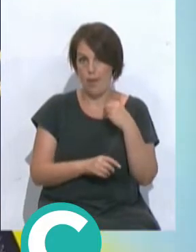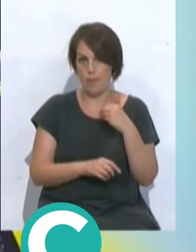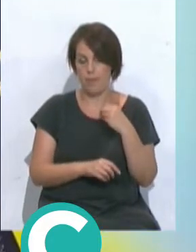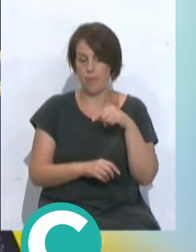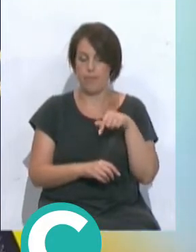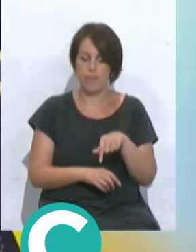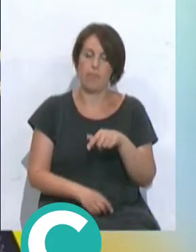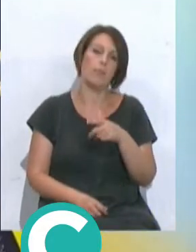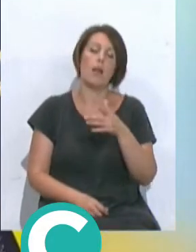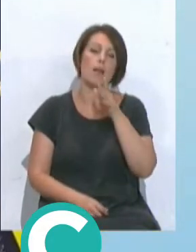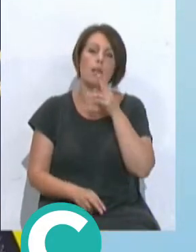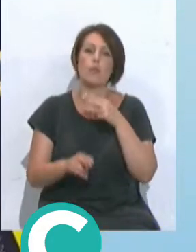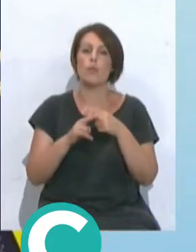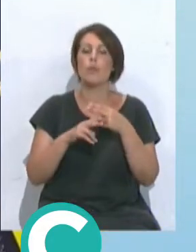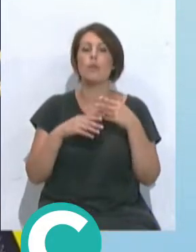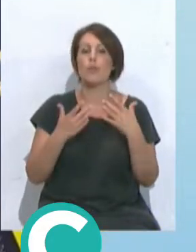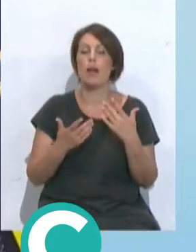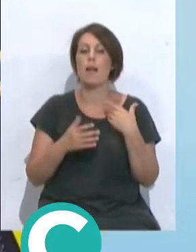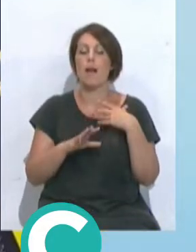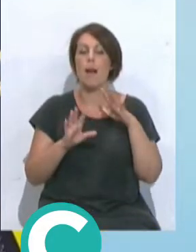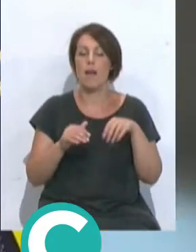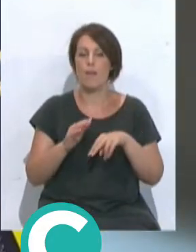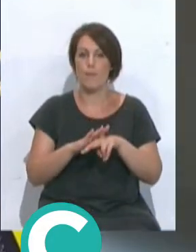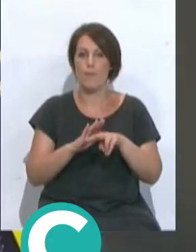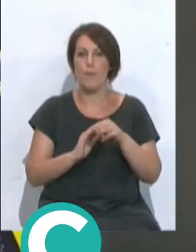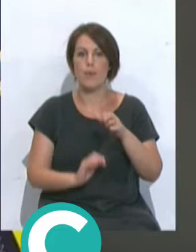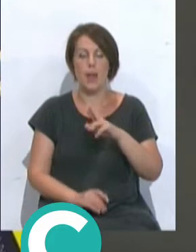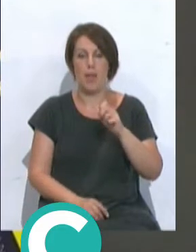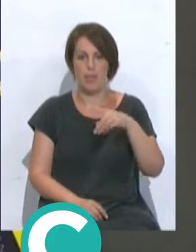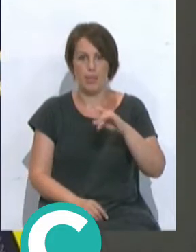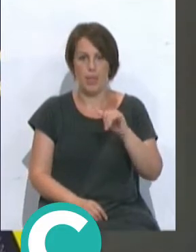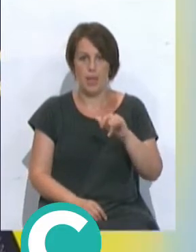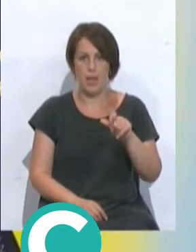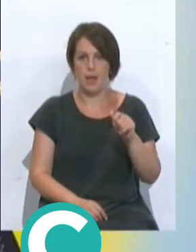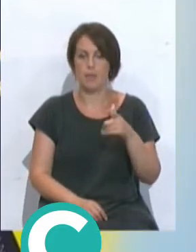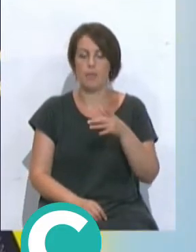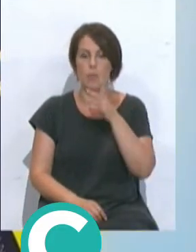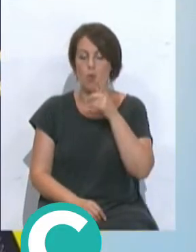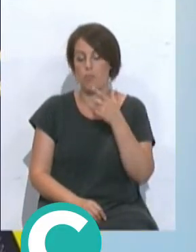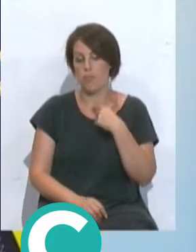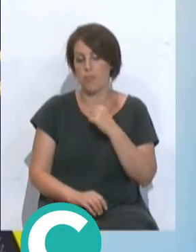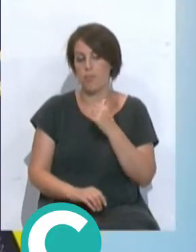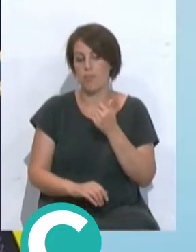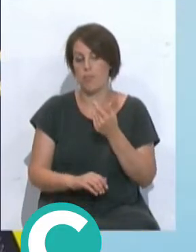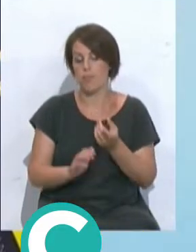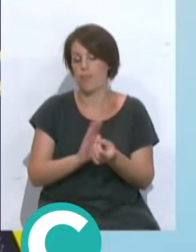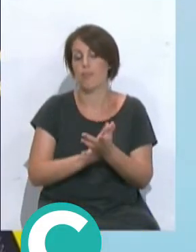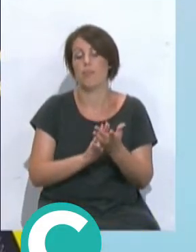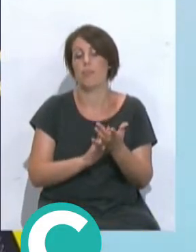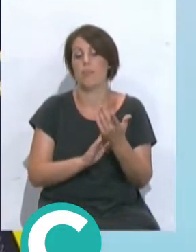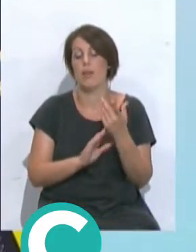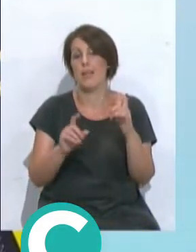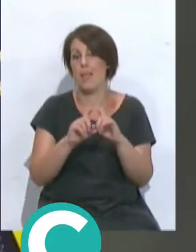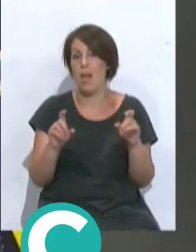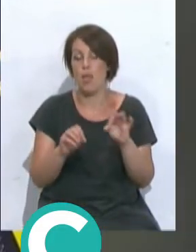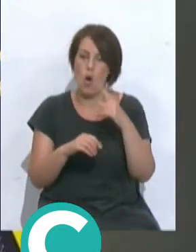primer equipo. Pues pasa a denominarse como decimos Cádiz Club de Fútbol Mirandilla, en este caso como origen de la